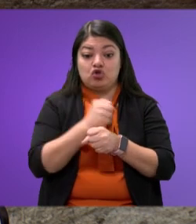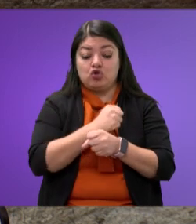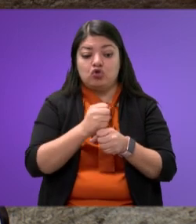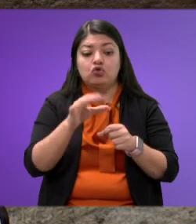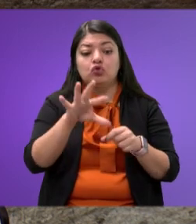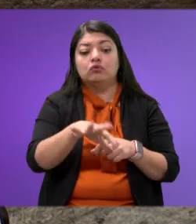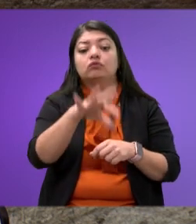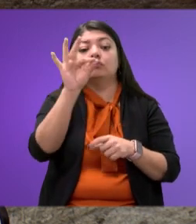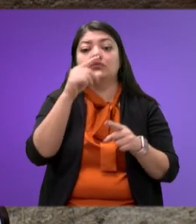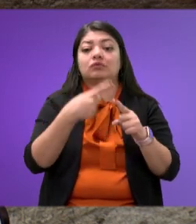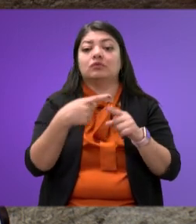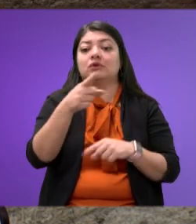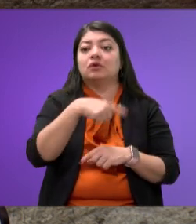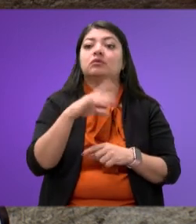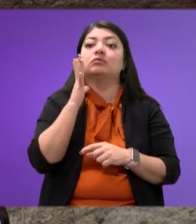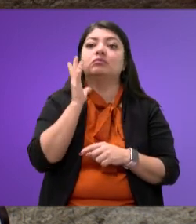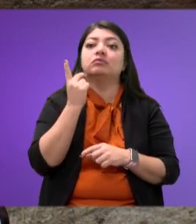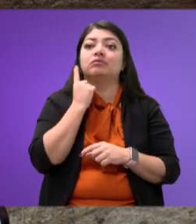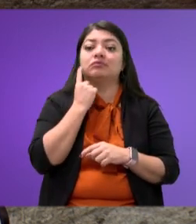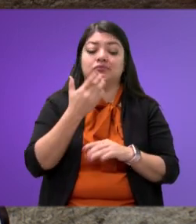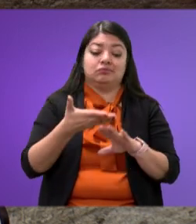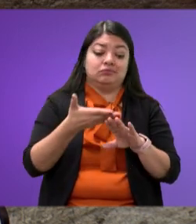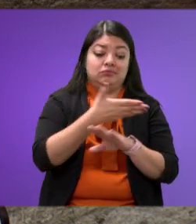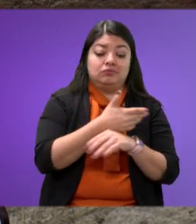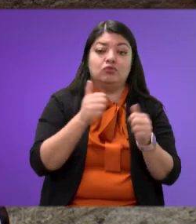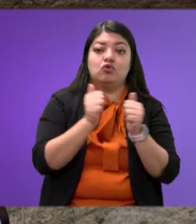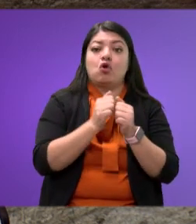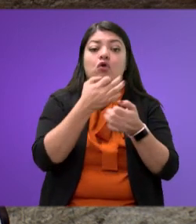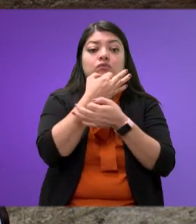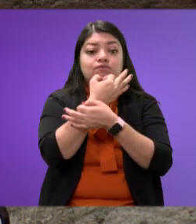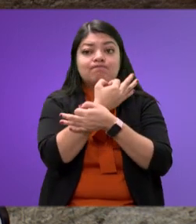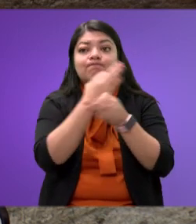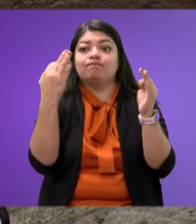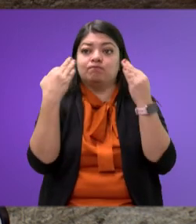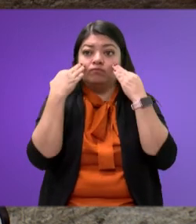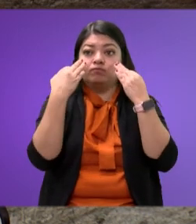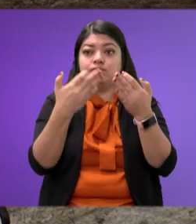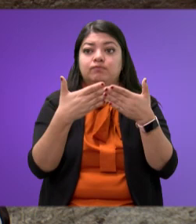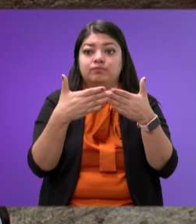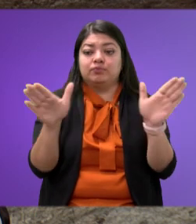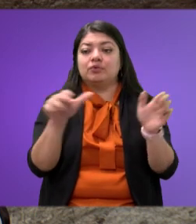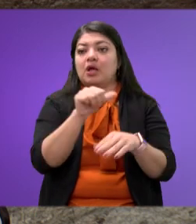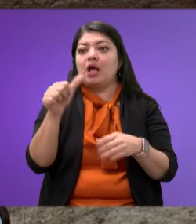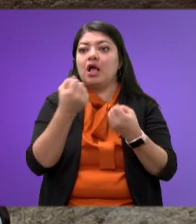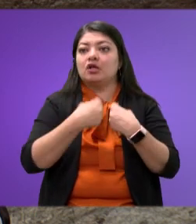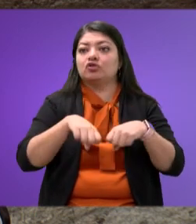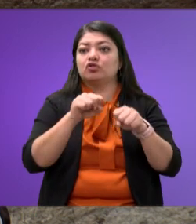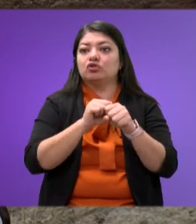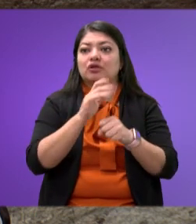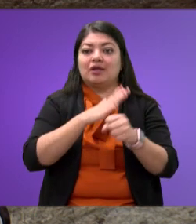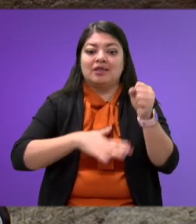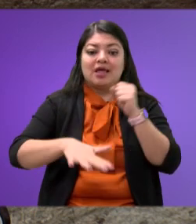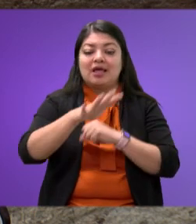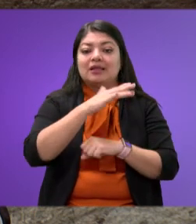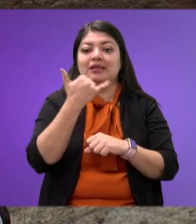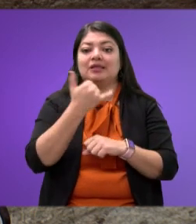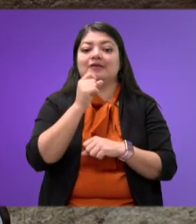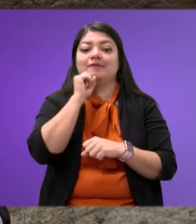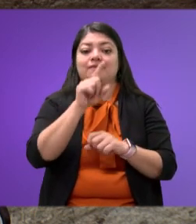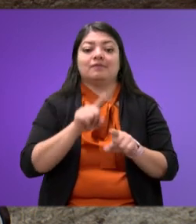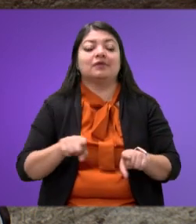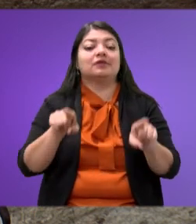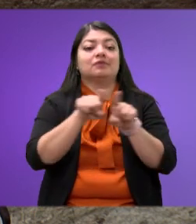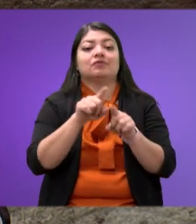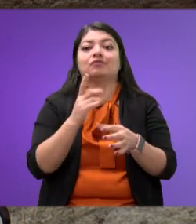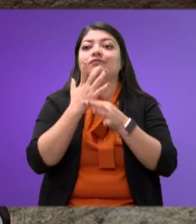el Congreso del Estado previa convocatoria pública abierta a la sociedad en general y en los términos